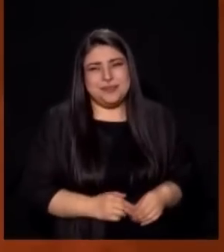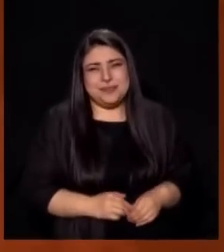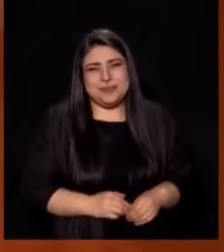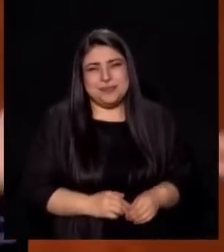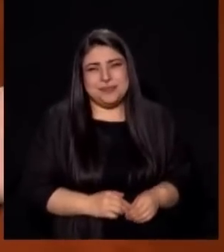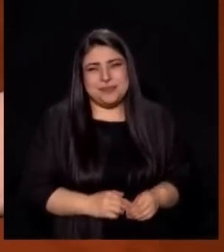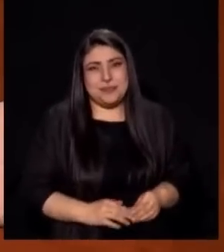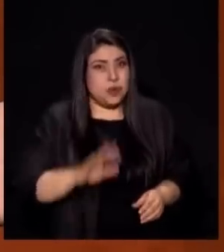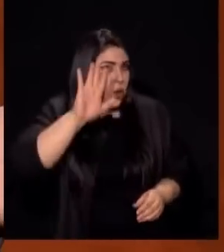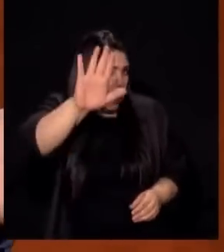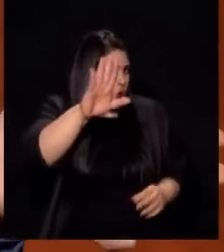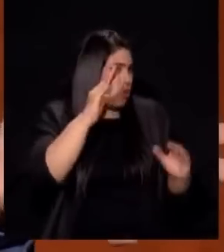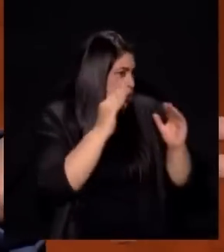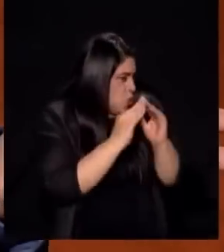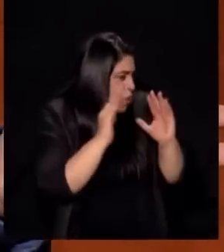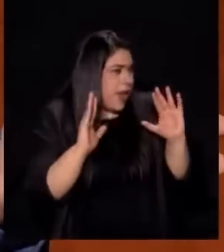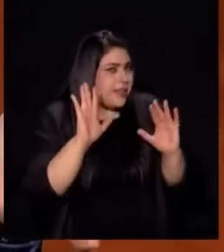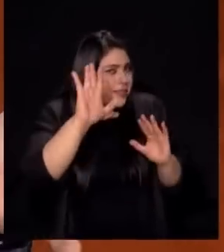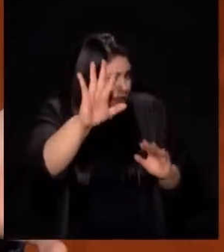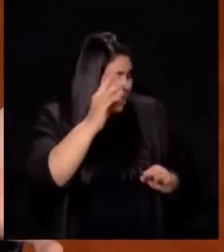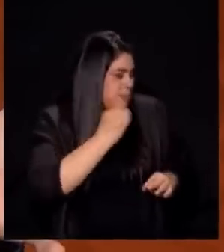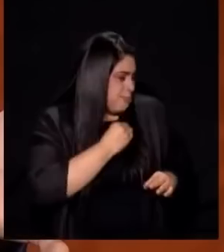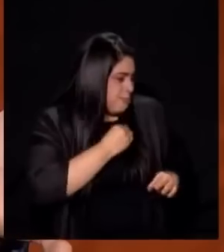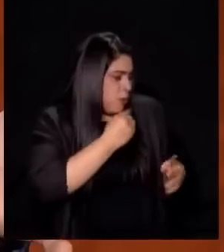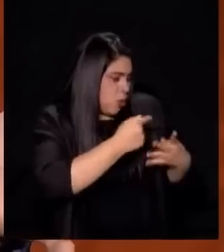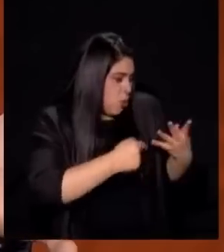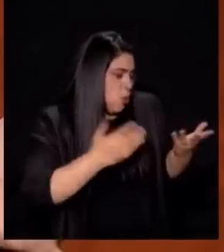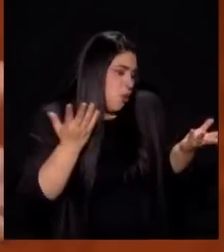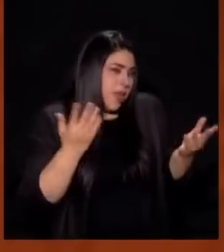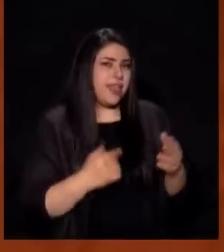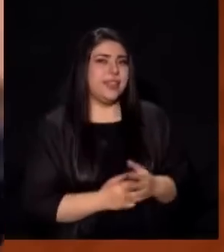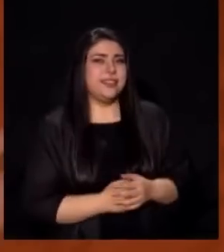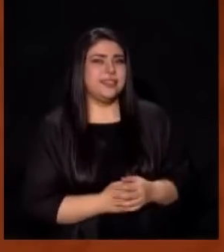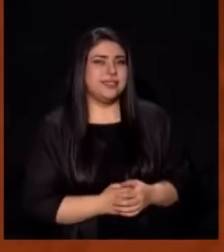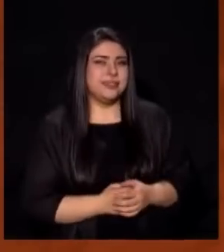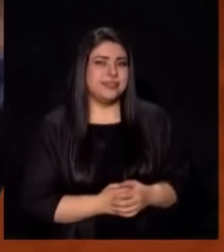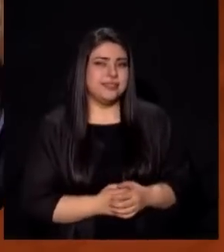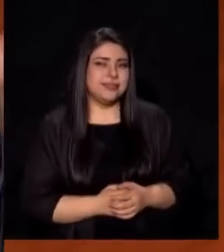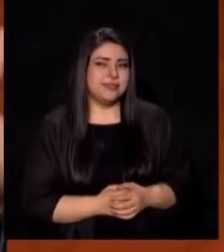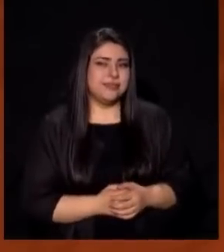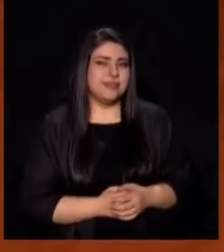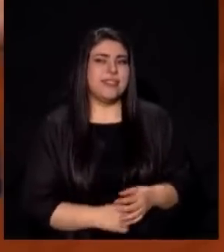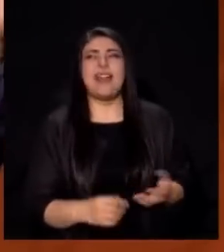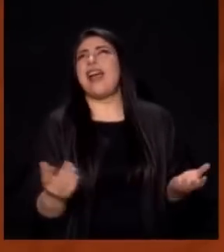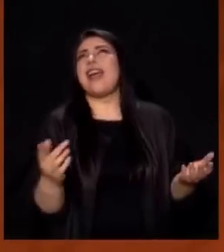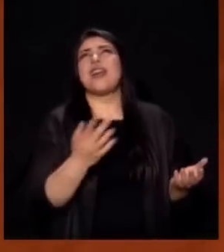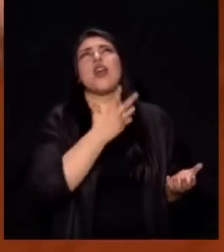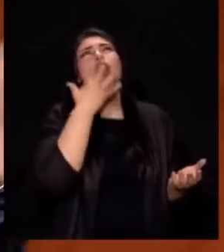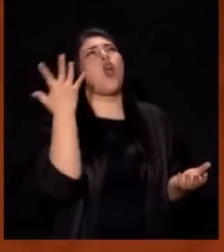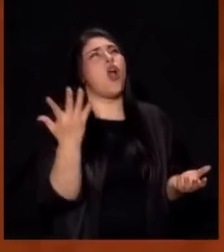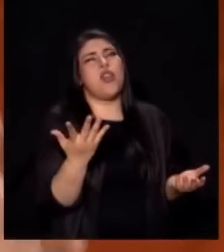Total Es Tu Casa No No No Se Si Me Explico La Quiero Color Verde Morado